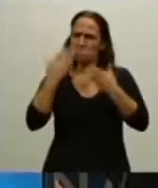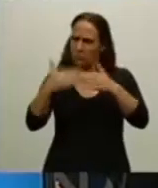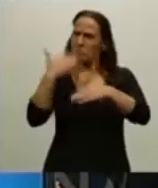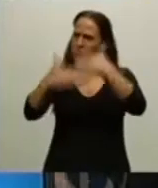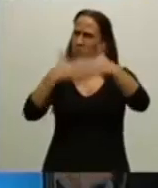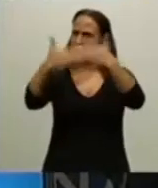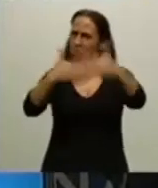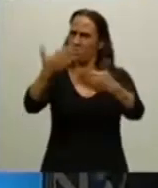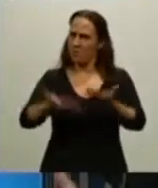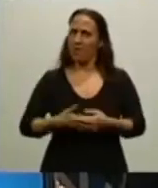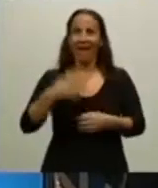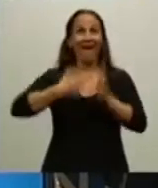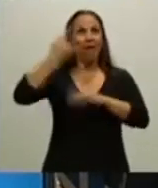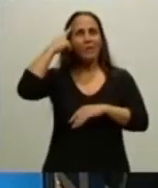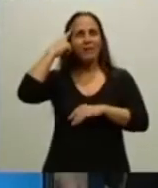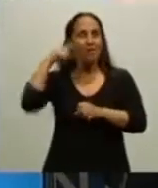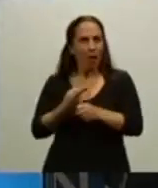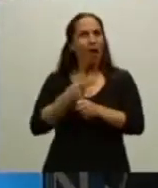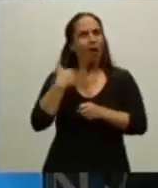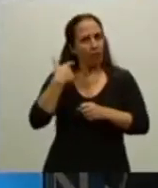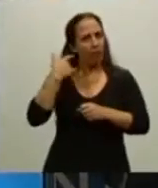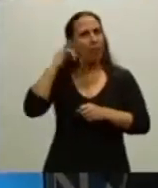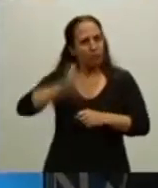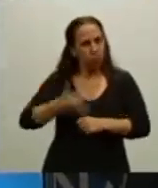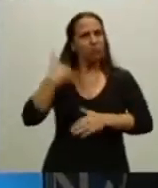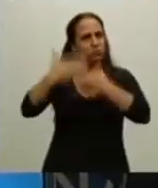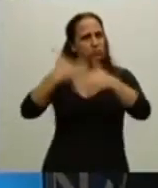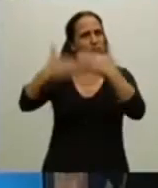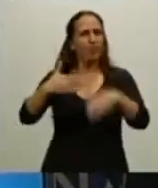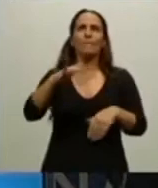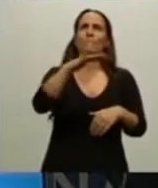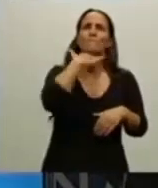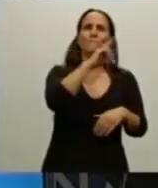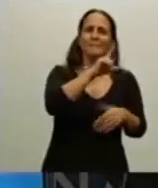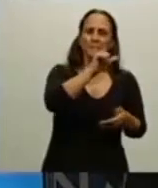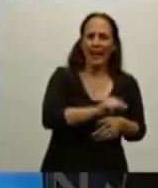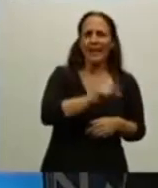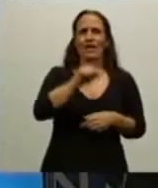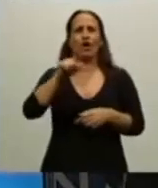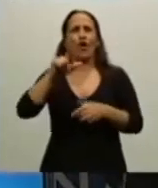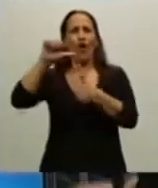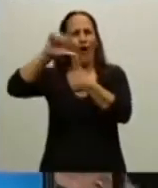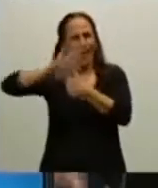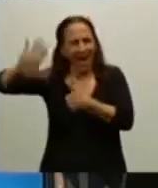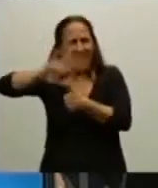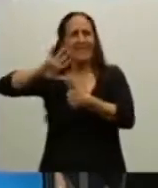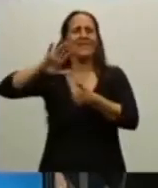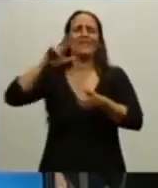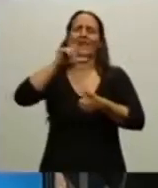progresos, era impensable que desde México, Caribe, hasta Tierra del Fuego,